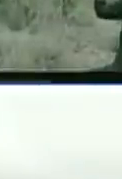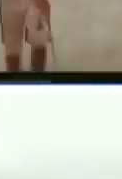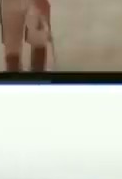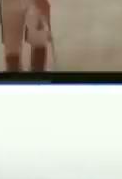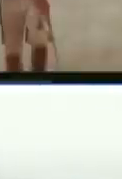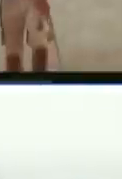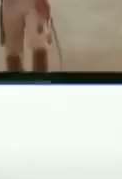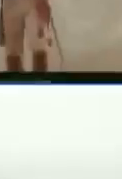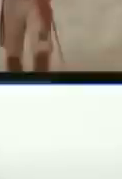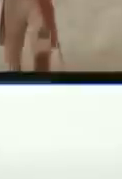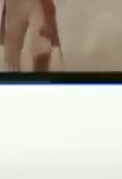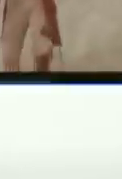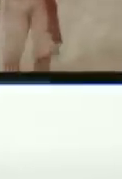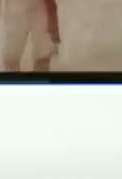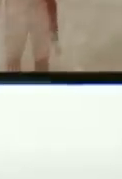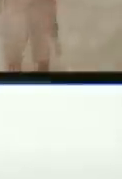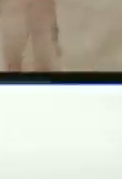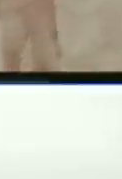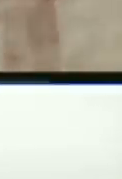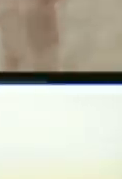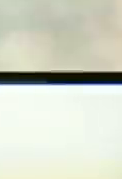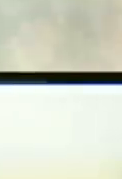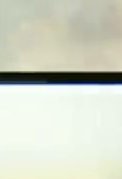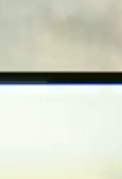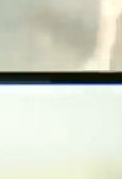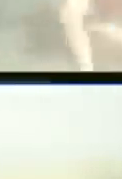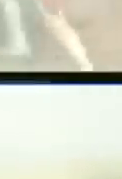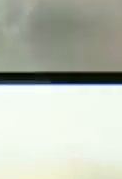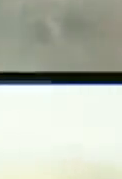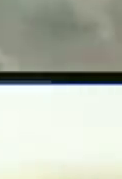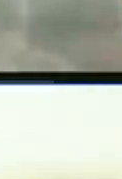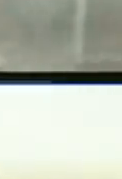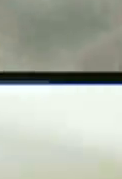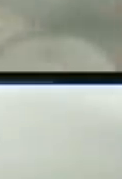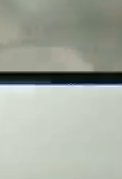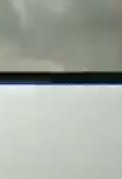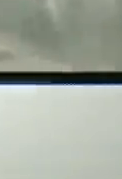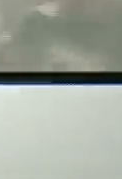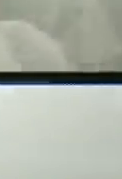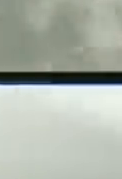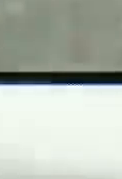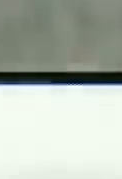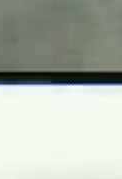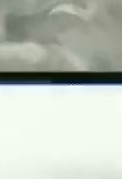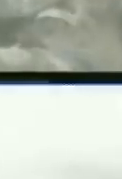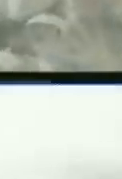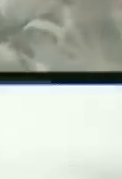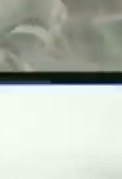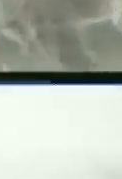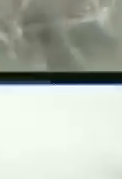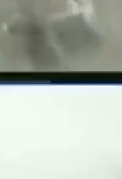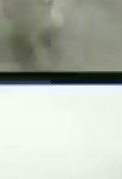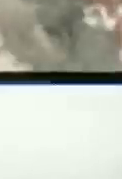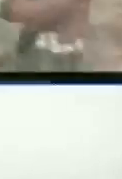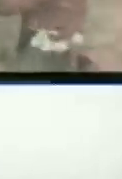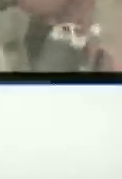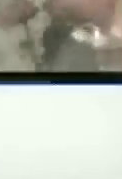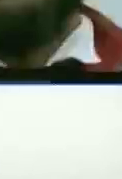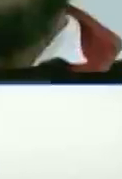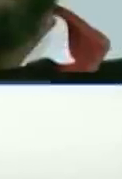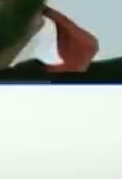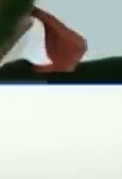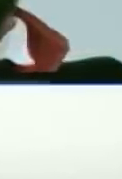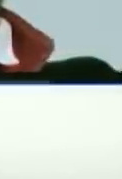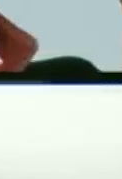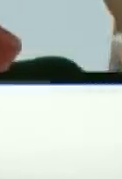en el casting? ¿cómo es un casting? aquí estoy pero ¿cómo es el casting? pues te dice actúa habla ¿qué te